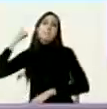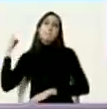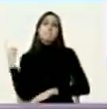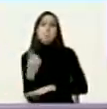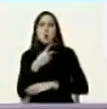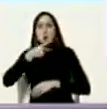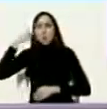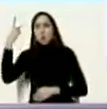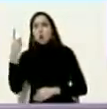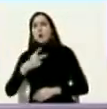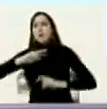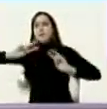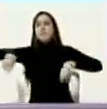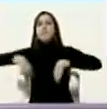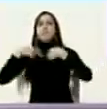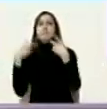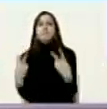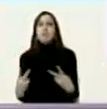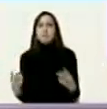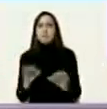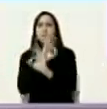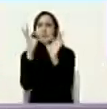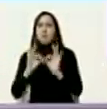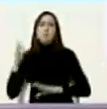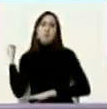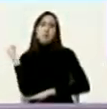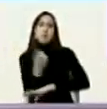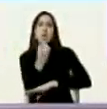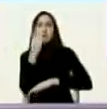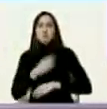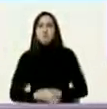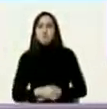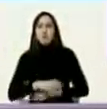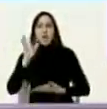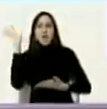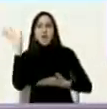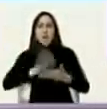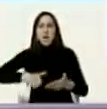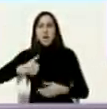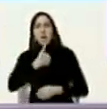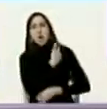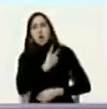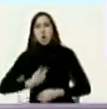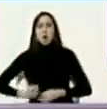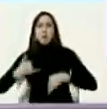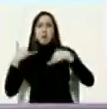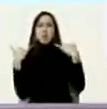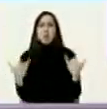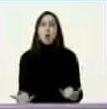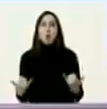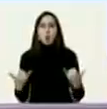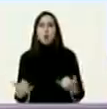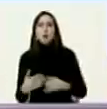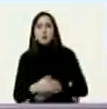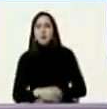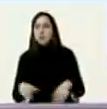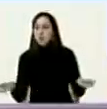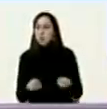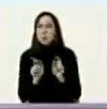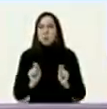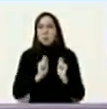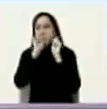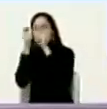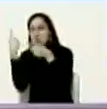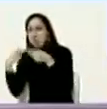política de cambio de régimen para derrocar un gobierno legítimo para imponer un gobierno títere que lo